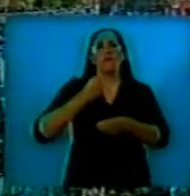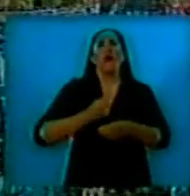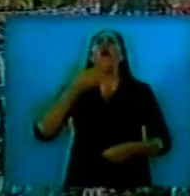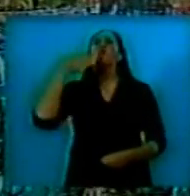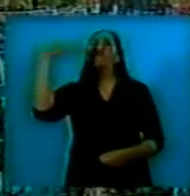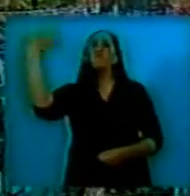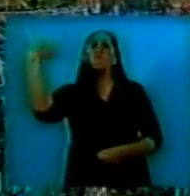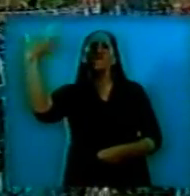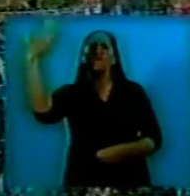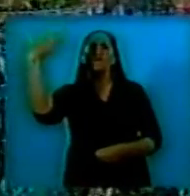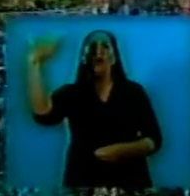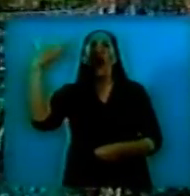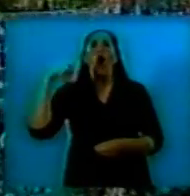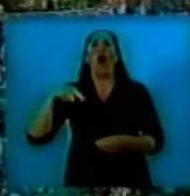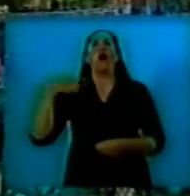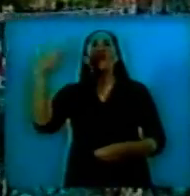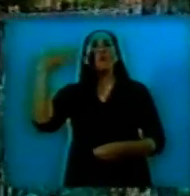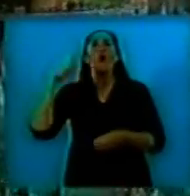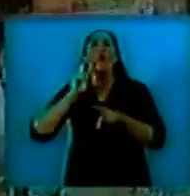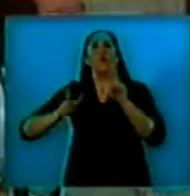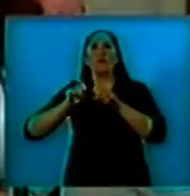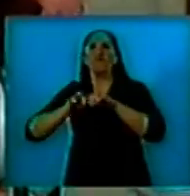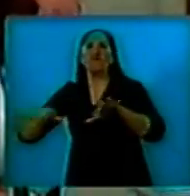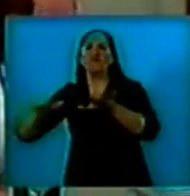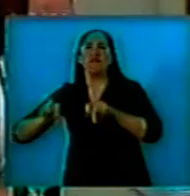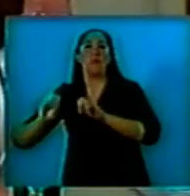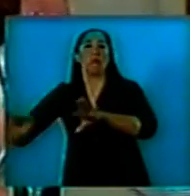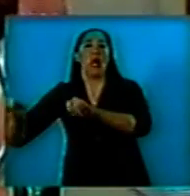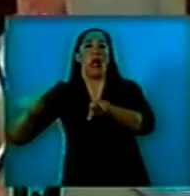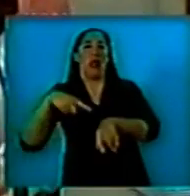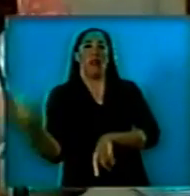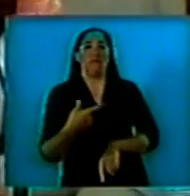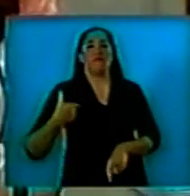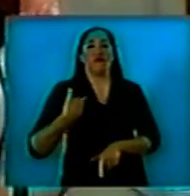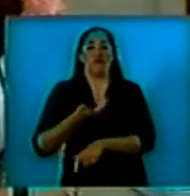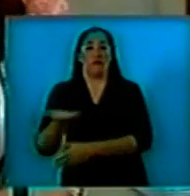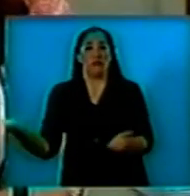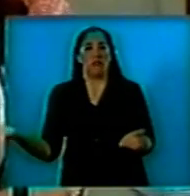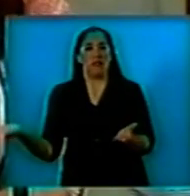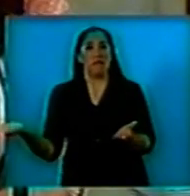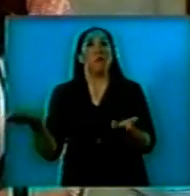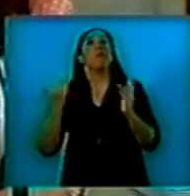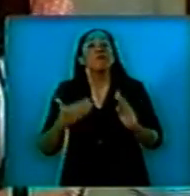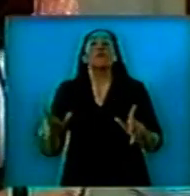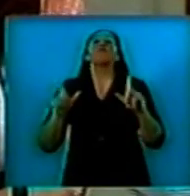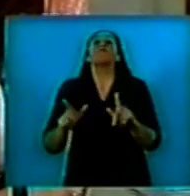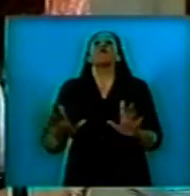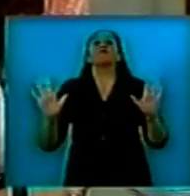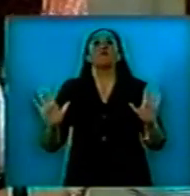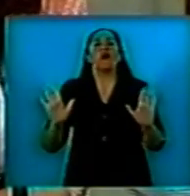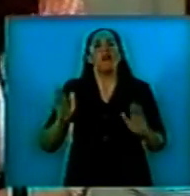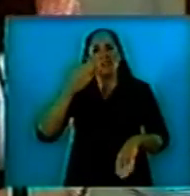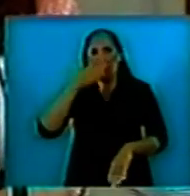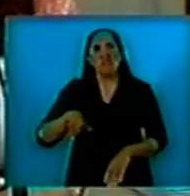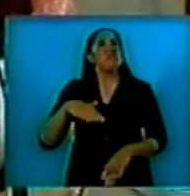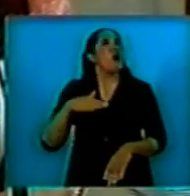la generación de expectativas malas en la sociedad. Afortunadamente esto no sucedió. Y no solamente